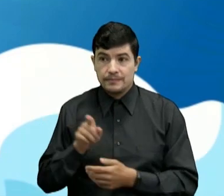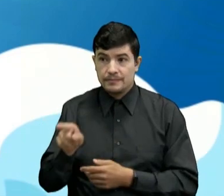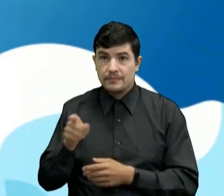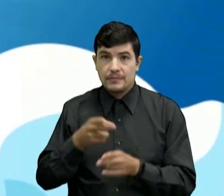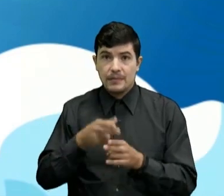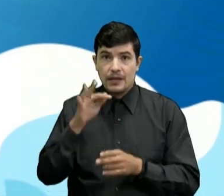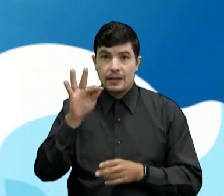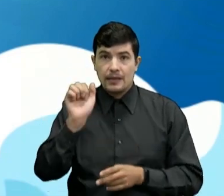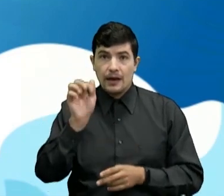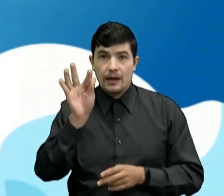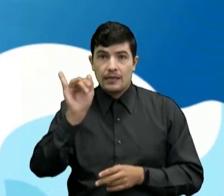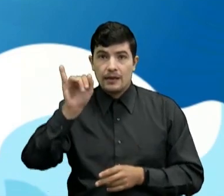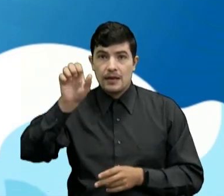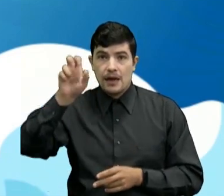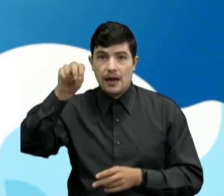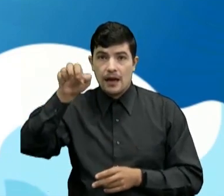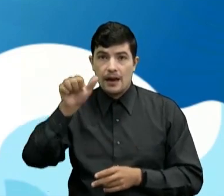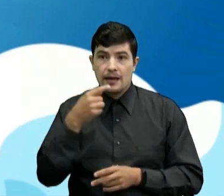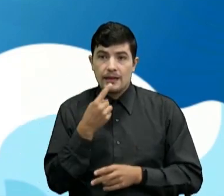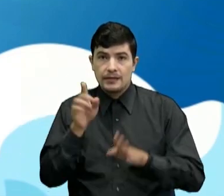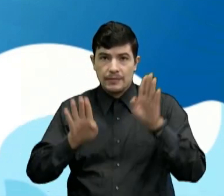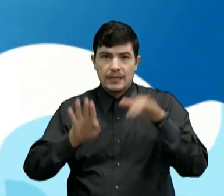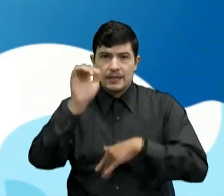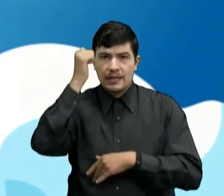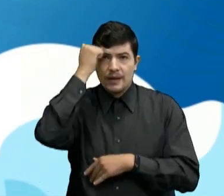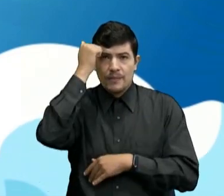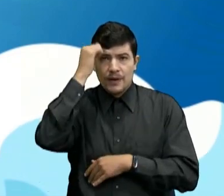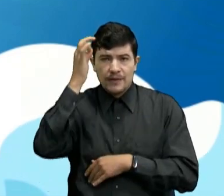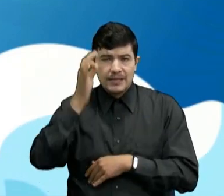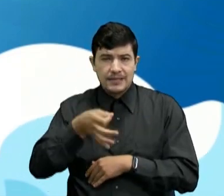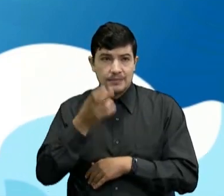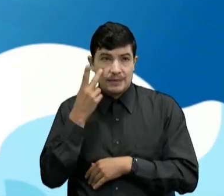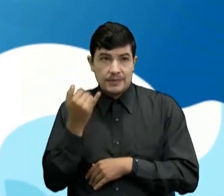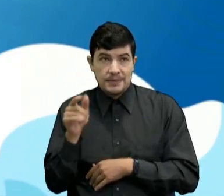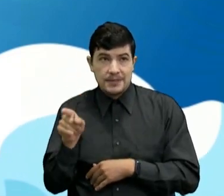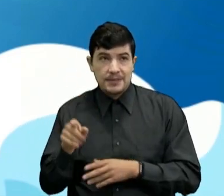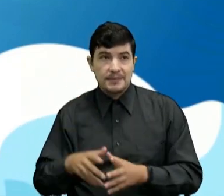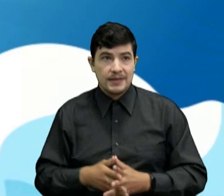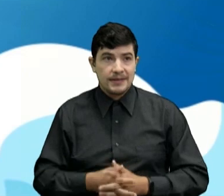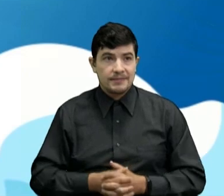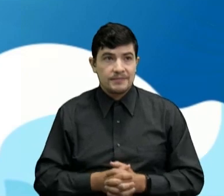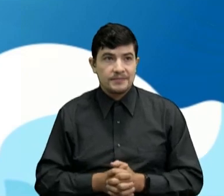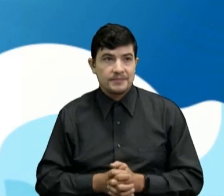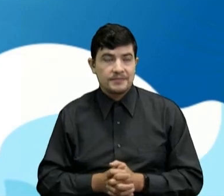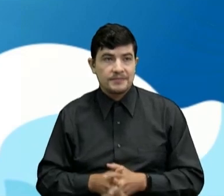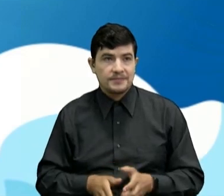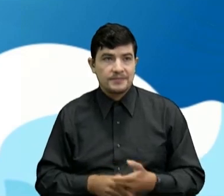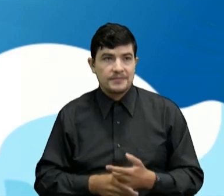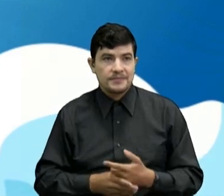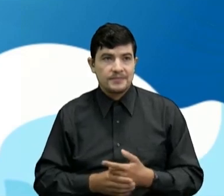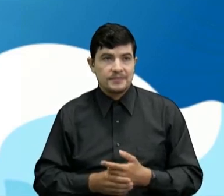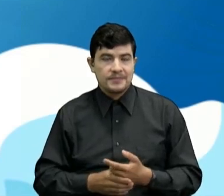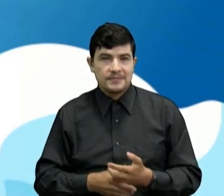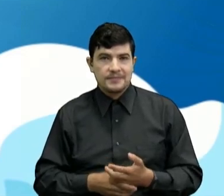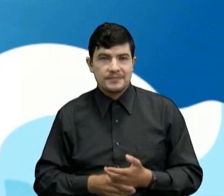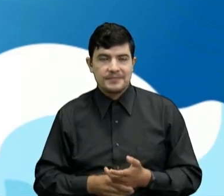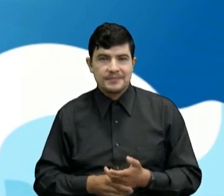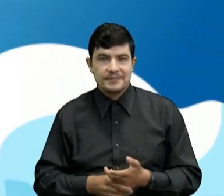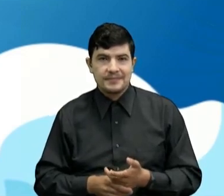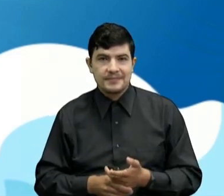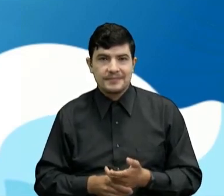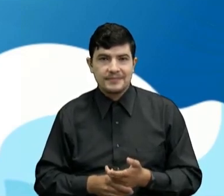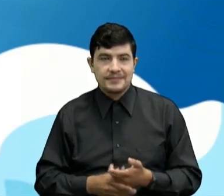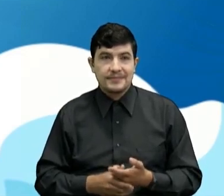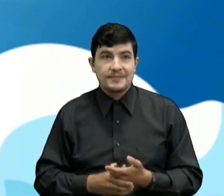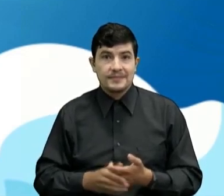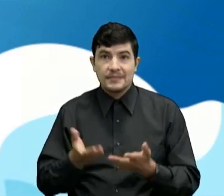Tatiana Dice hoy presente Profe a través de su fotico Que envía por medio de la línea de Whatsapp